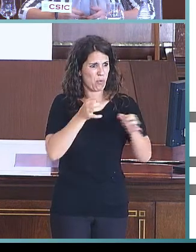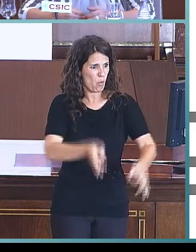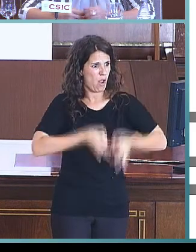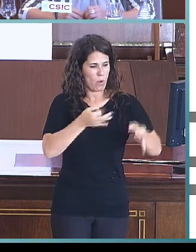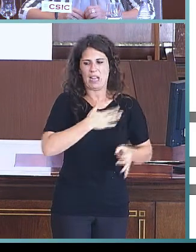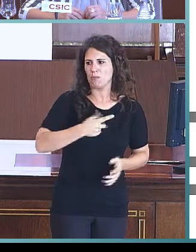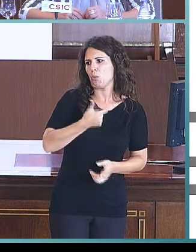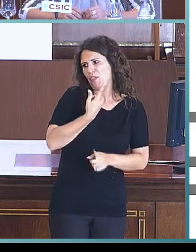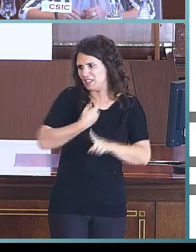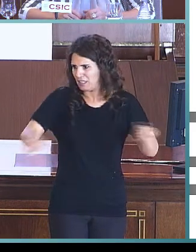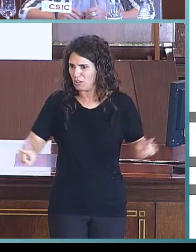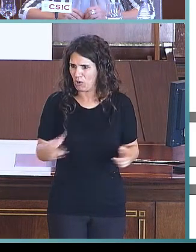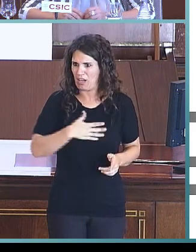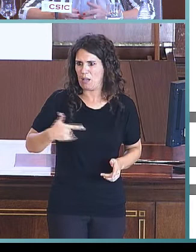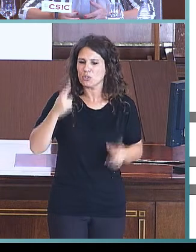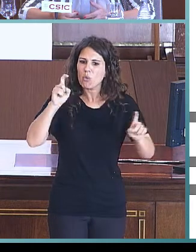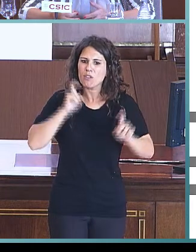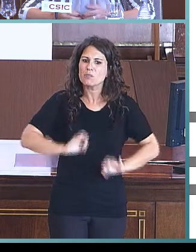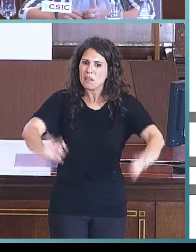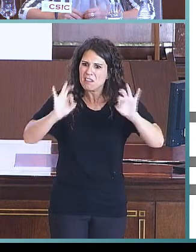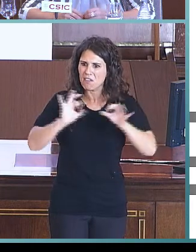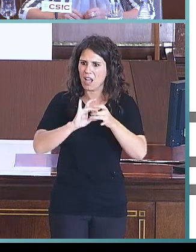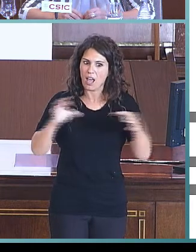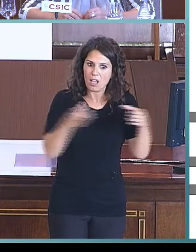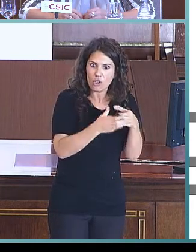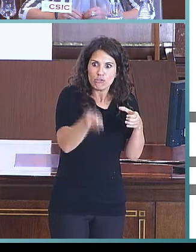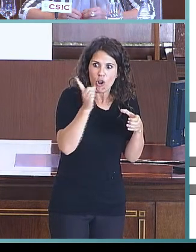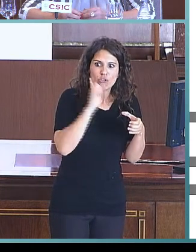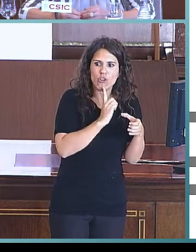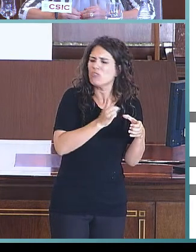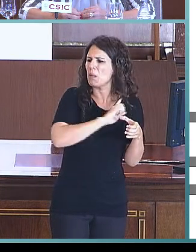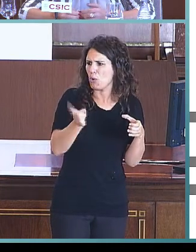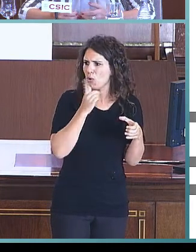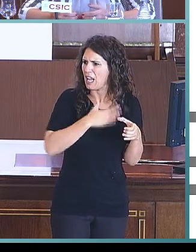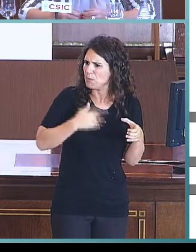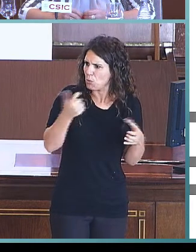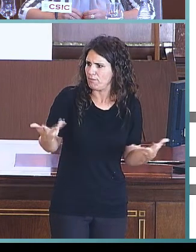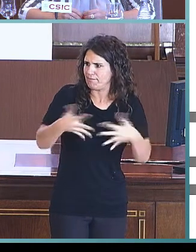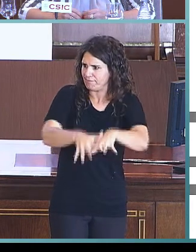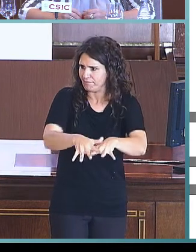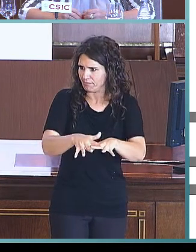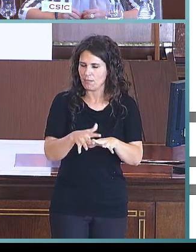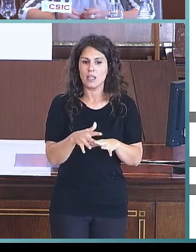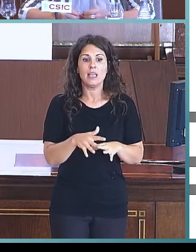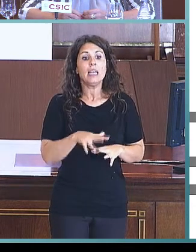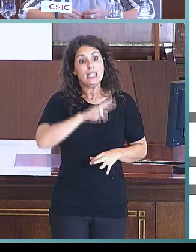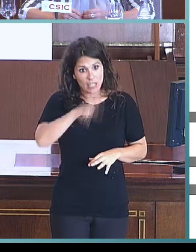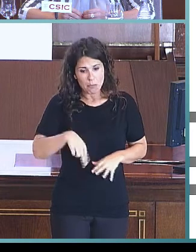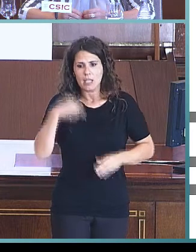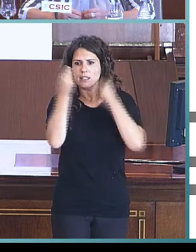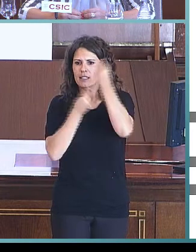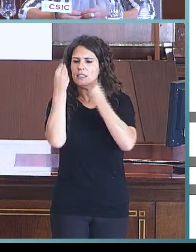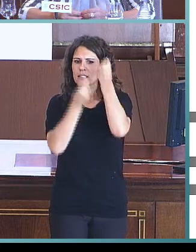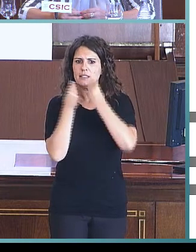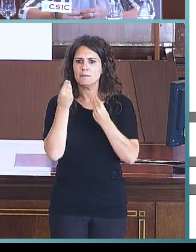la educación específica en el centro en el que solo había sordos. Y también se optó porque, bueno, pues queríamos